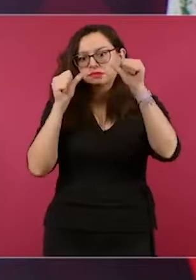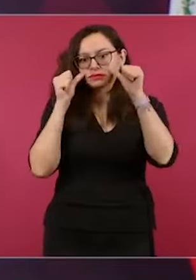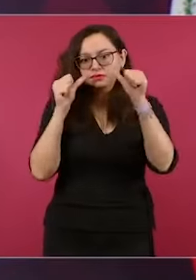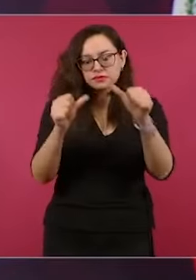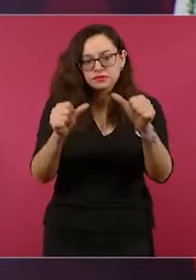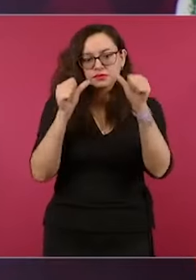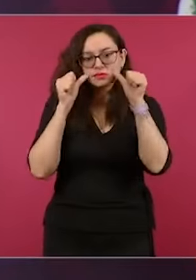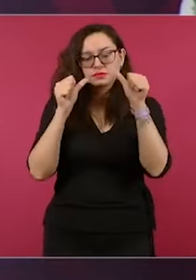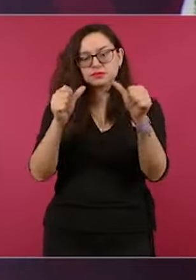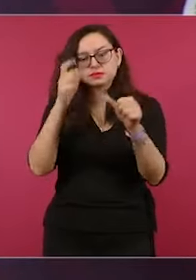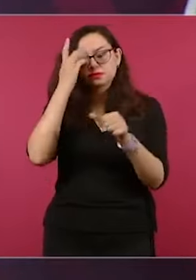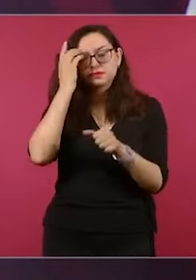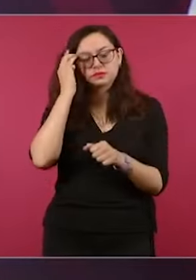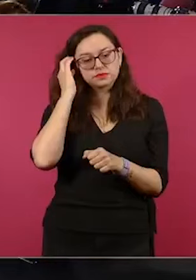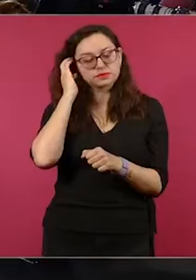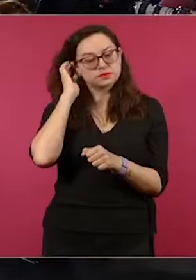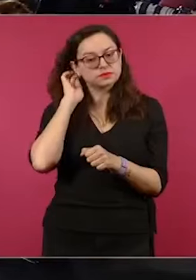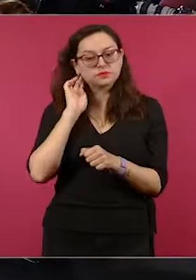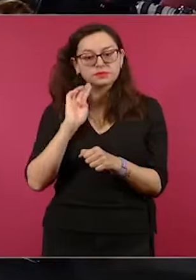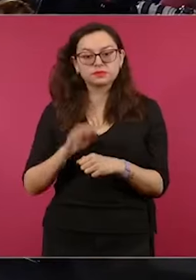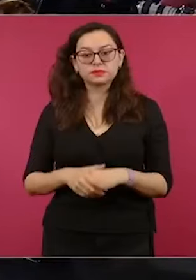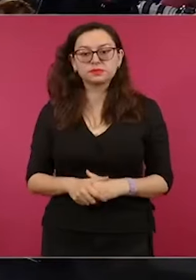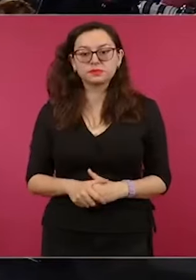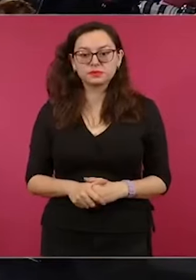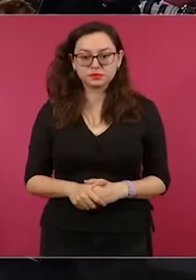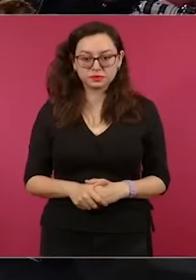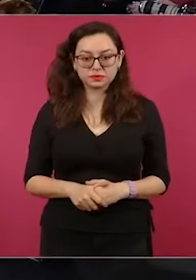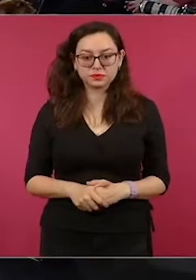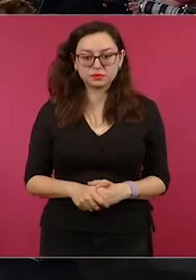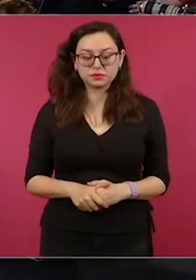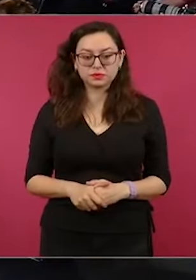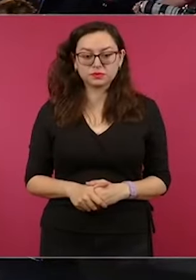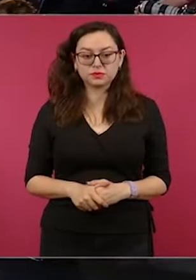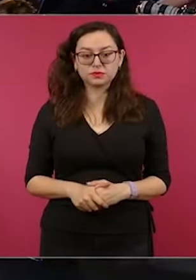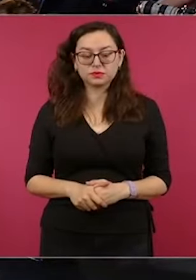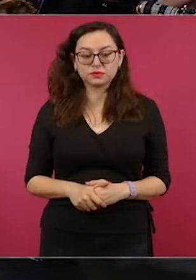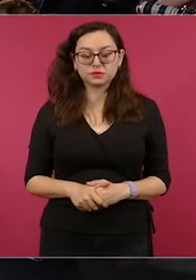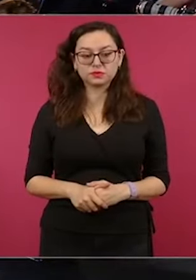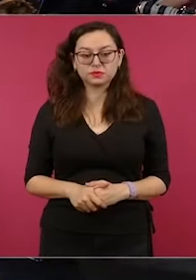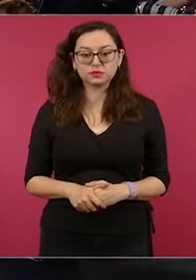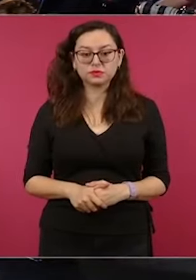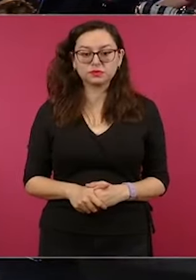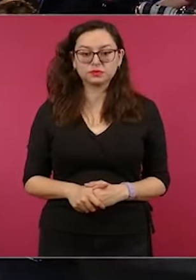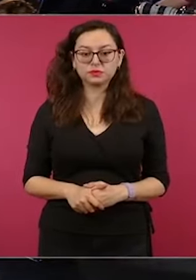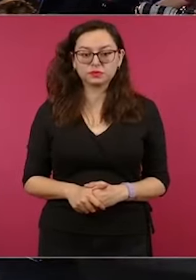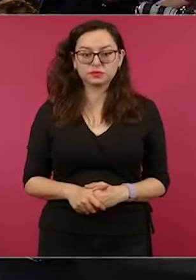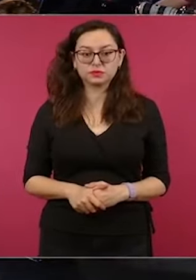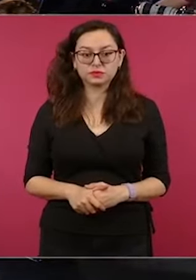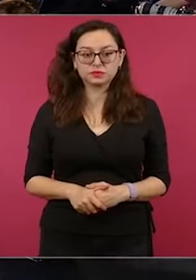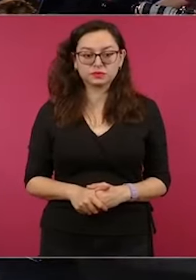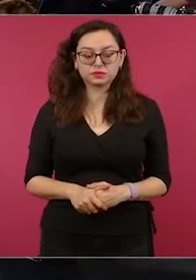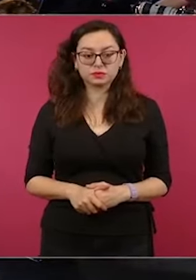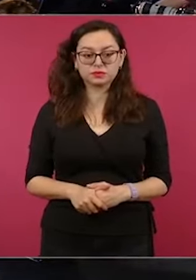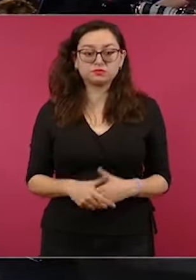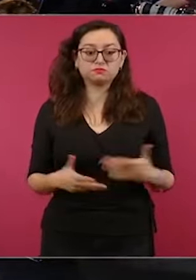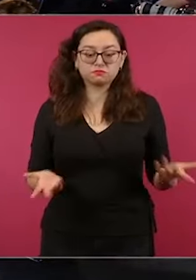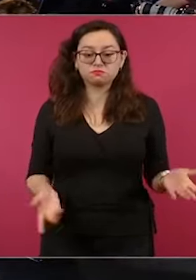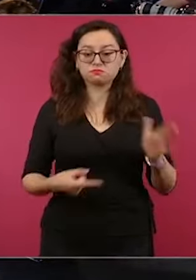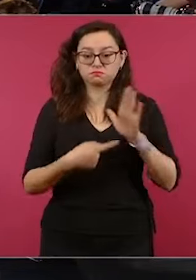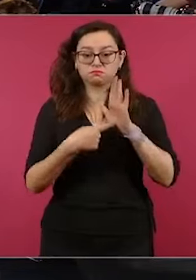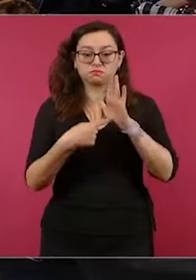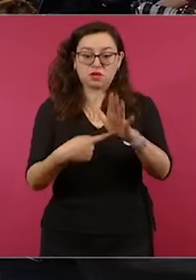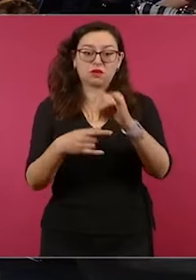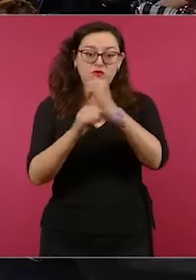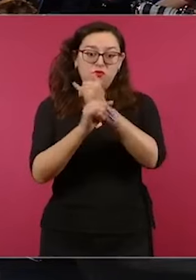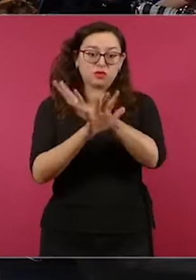lesionadas, que este es el reporte que